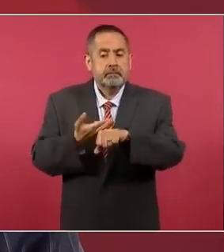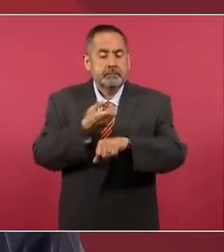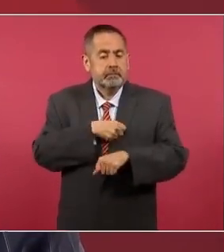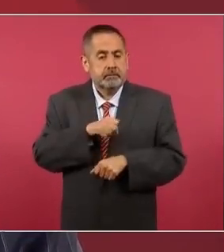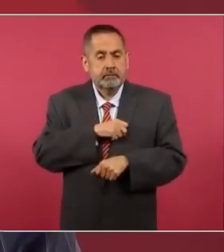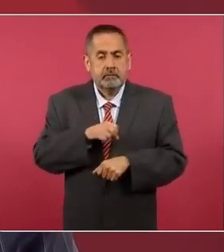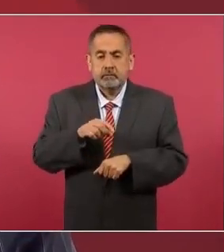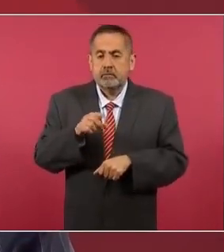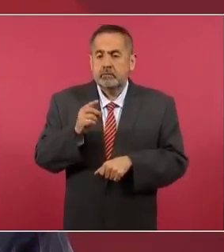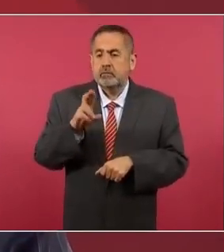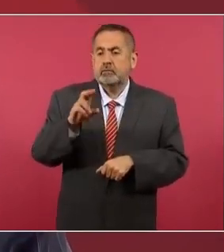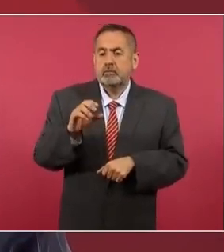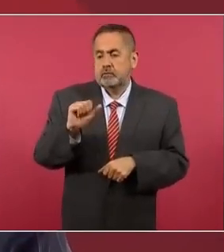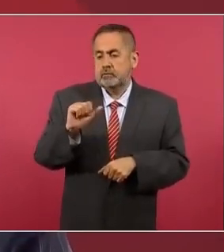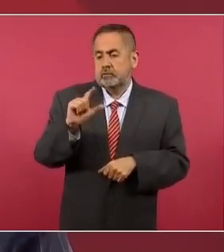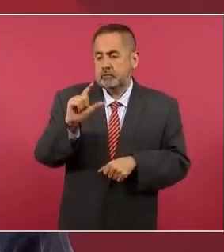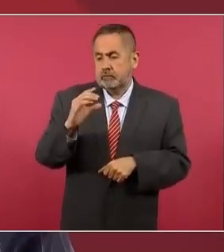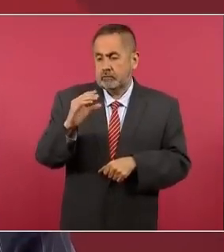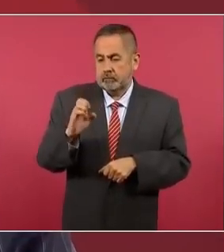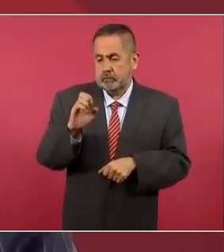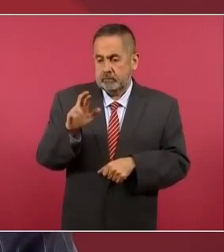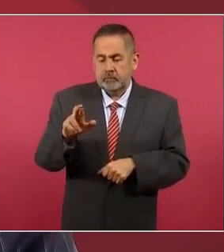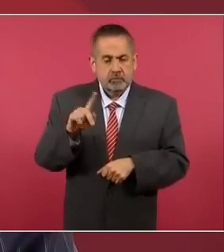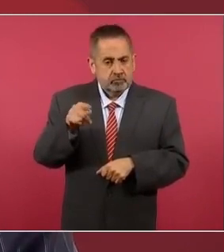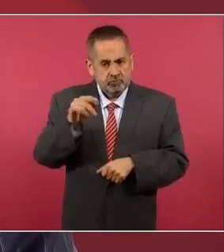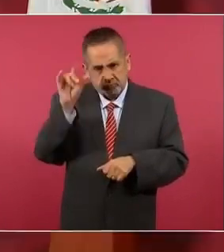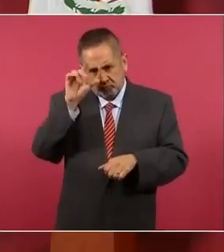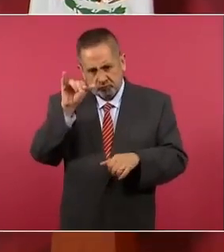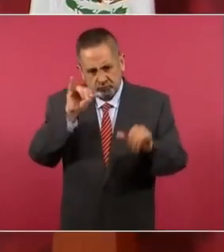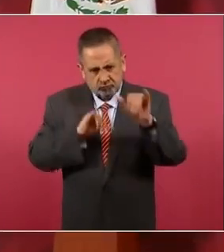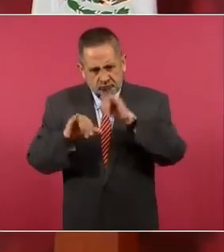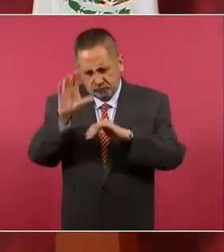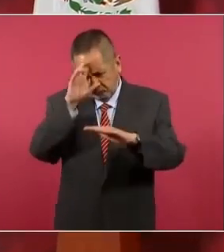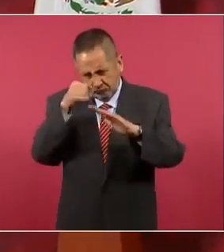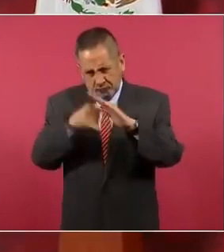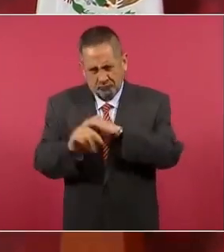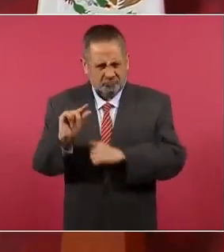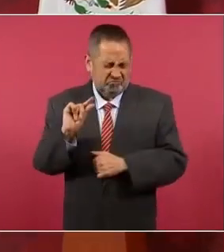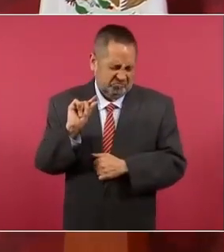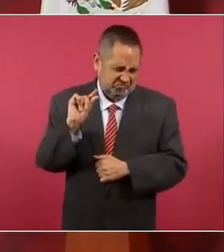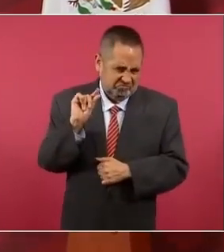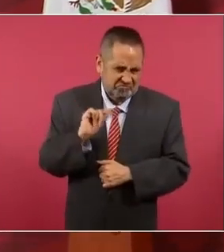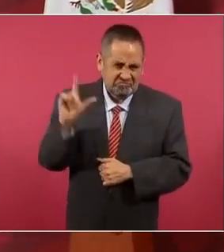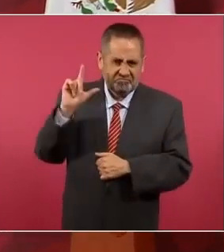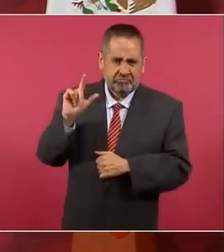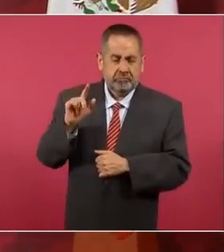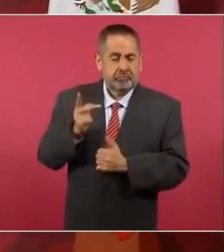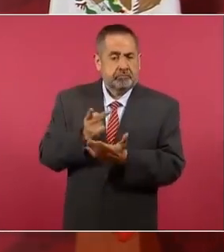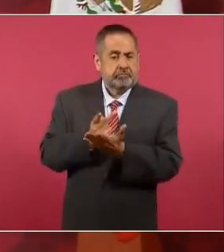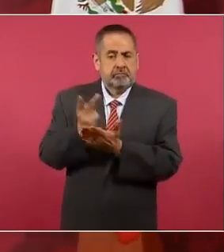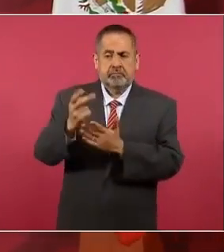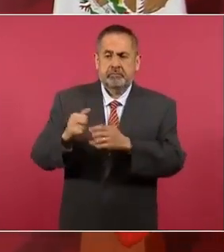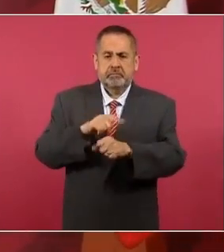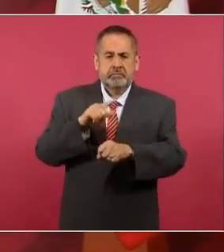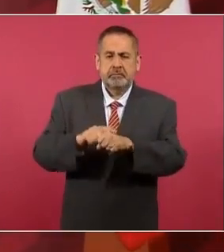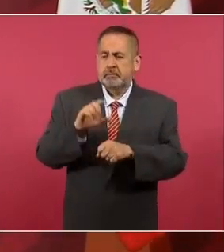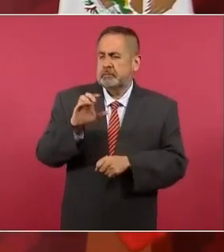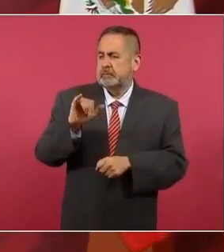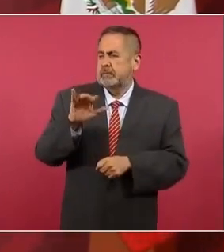doctor Alcocer, es un científico destacadísimo, Premio Nacional de Ciencia.